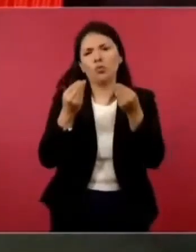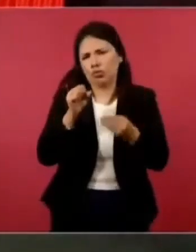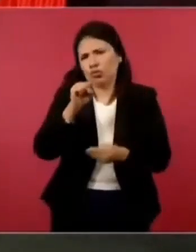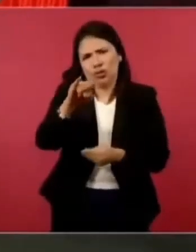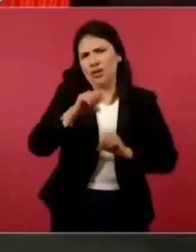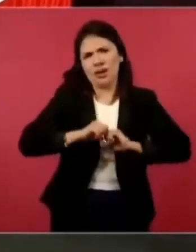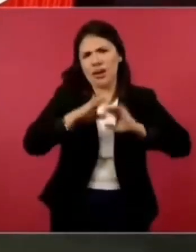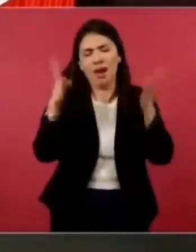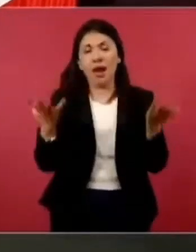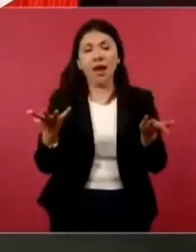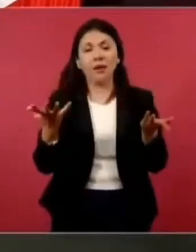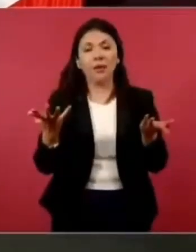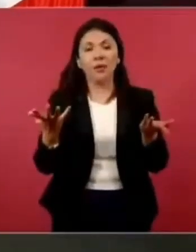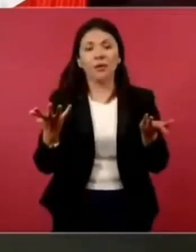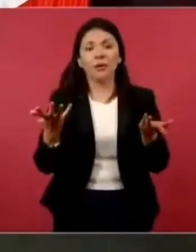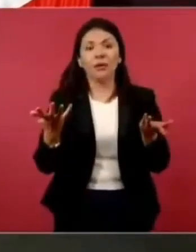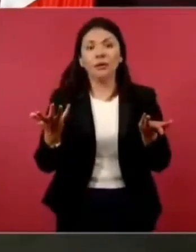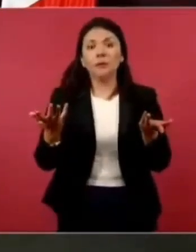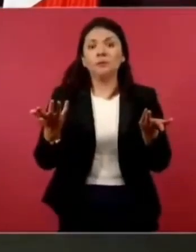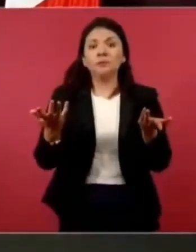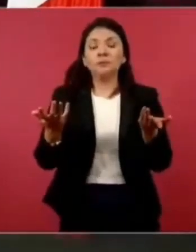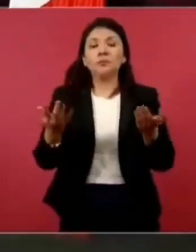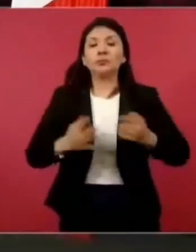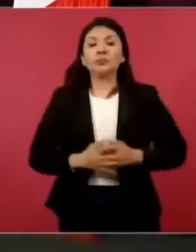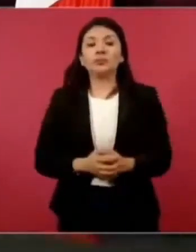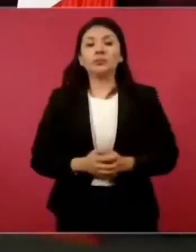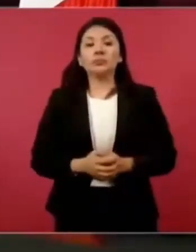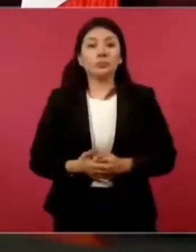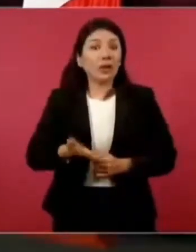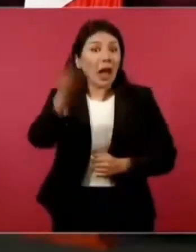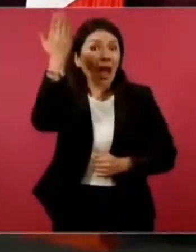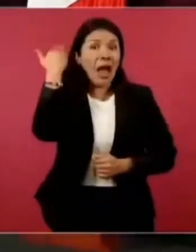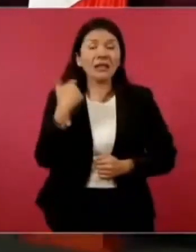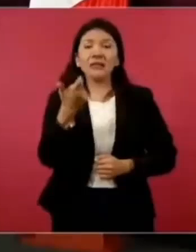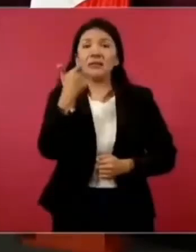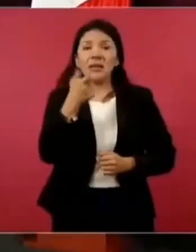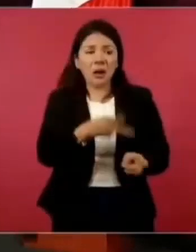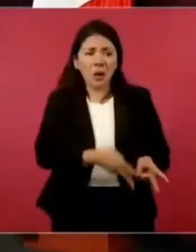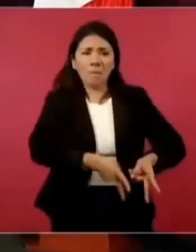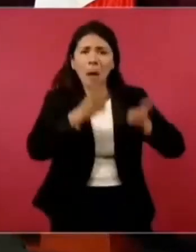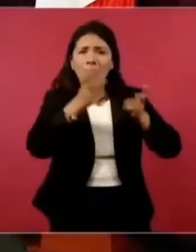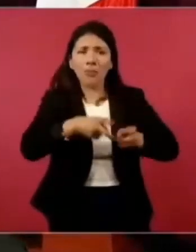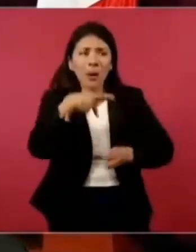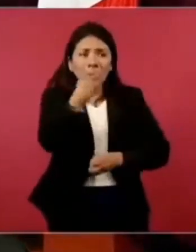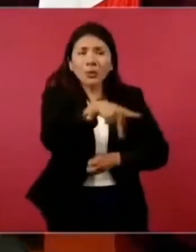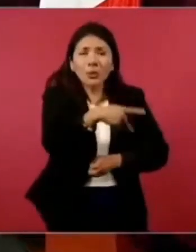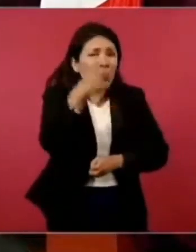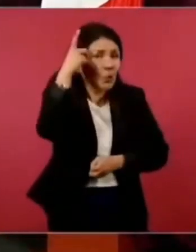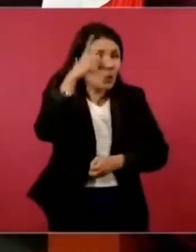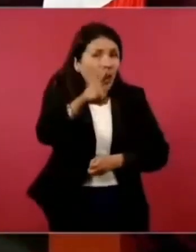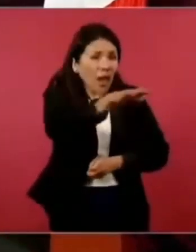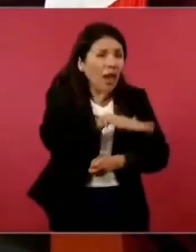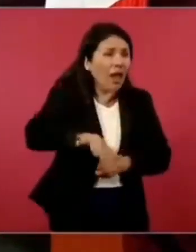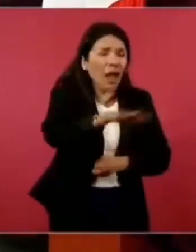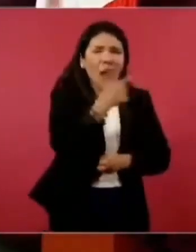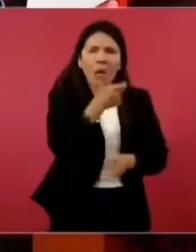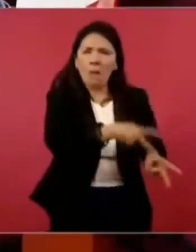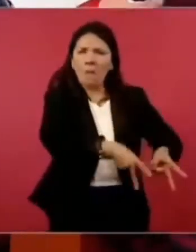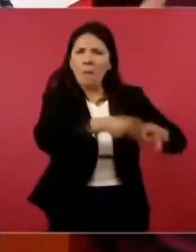Si se robaban el dinero que era del pueblo y ahora